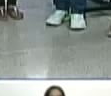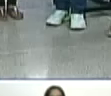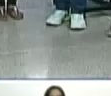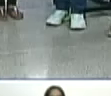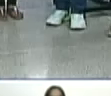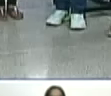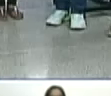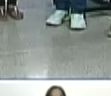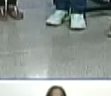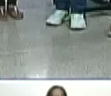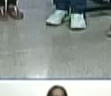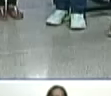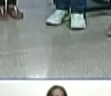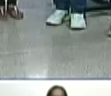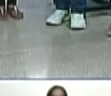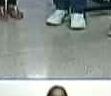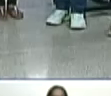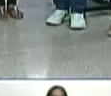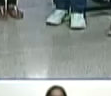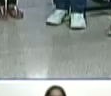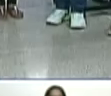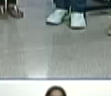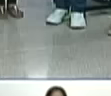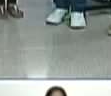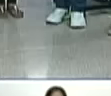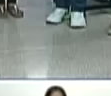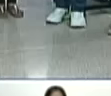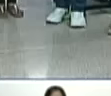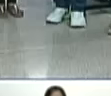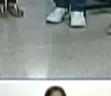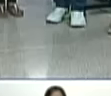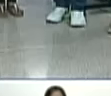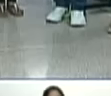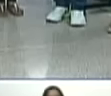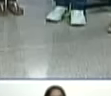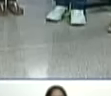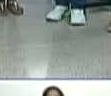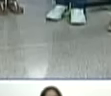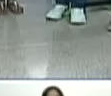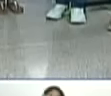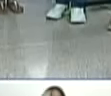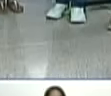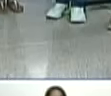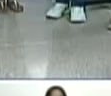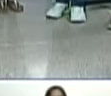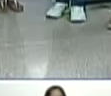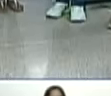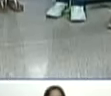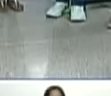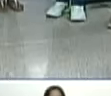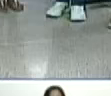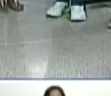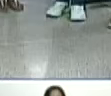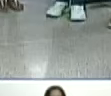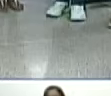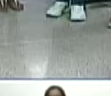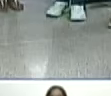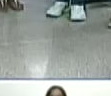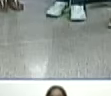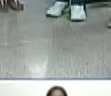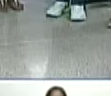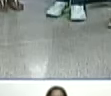porque más de un indolente más de un negligente fue para allá y se burló del pueblo y eso no puede